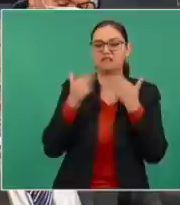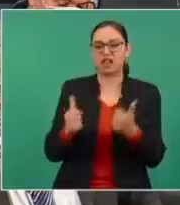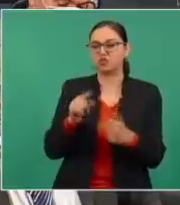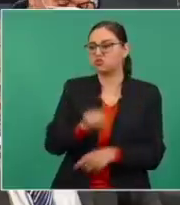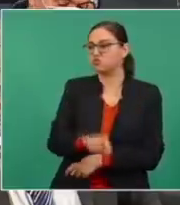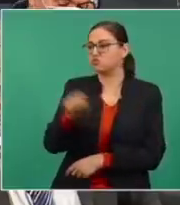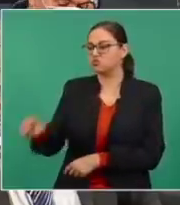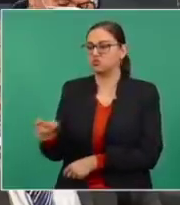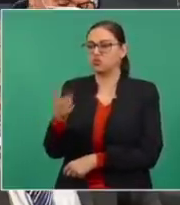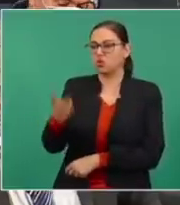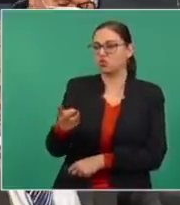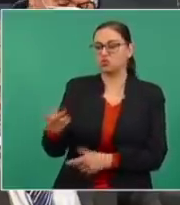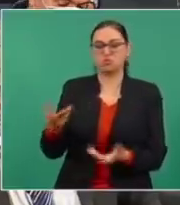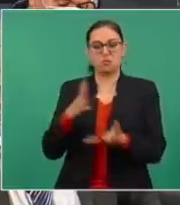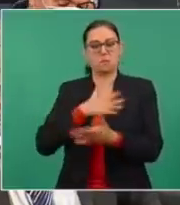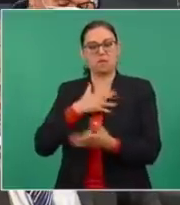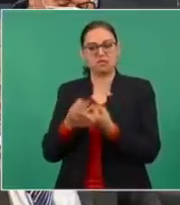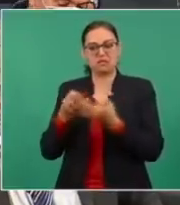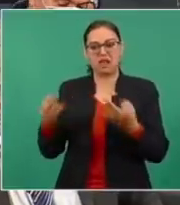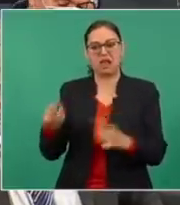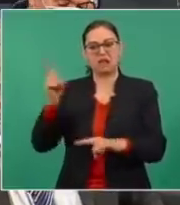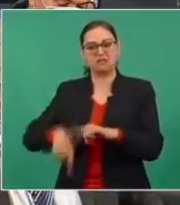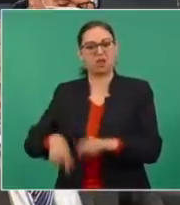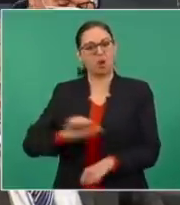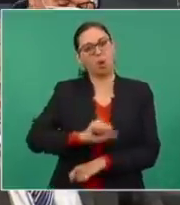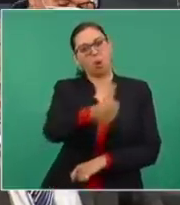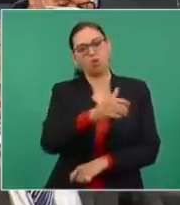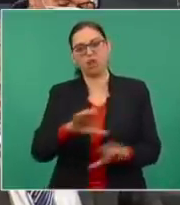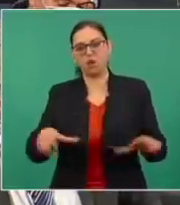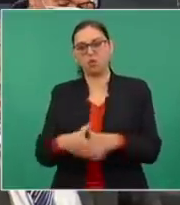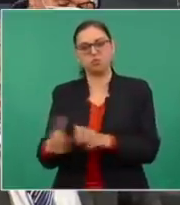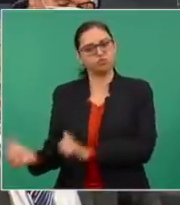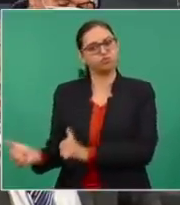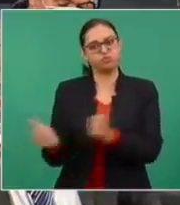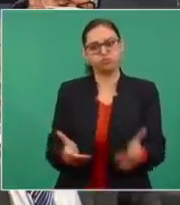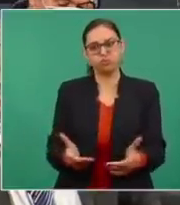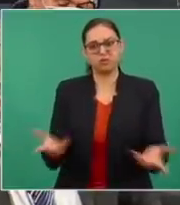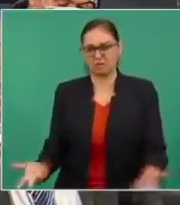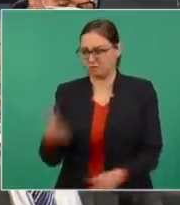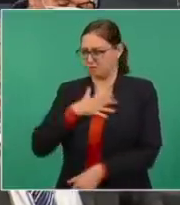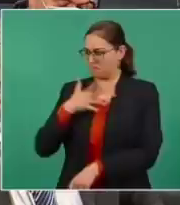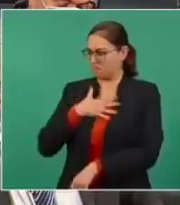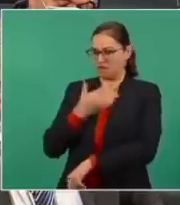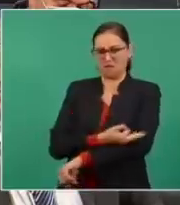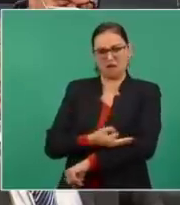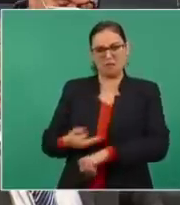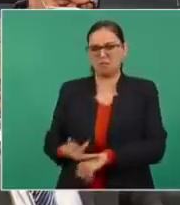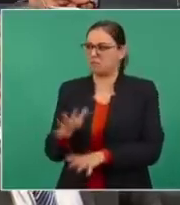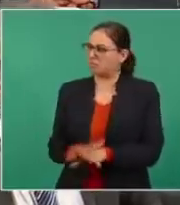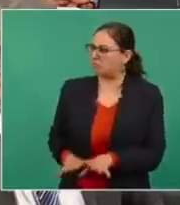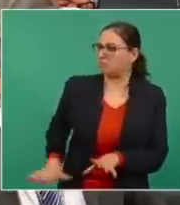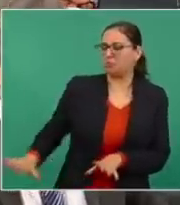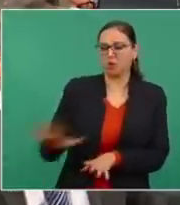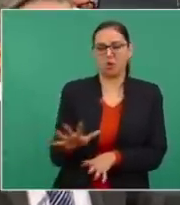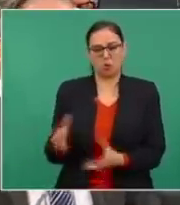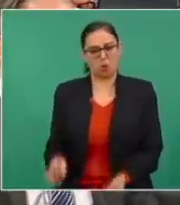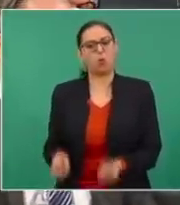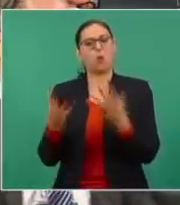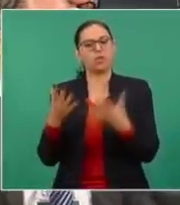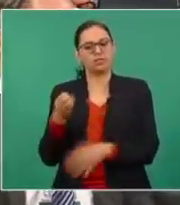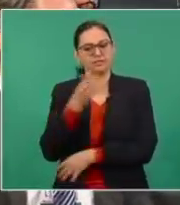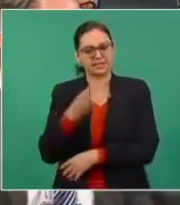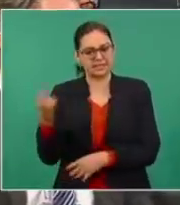Espíritu Santo. Le hacemos de su conocimiento que las familias afectadas por el despojo de tierras son más de 300